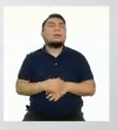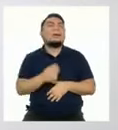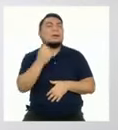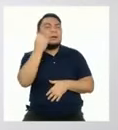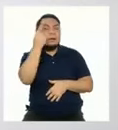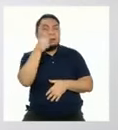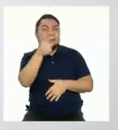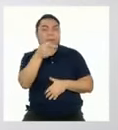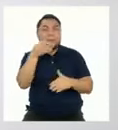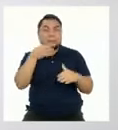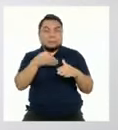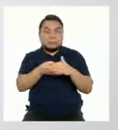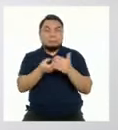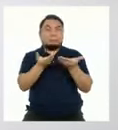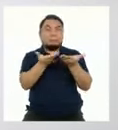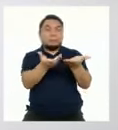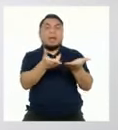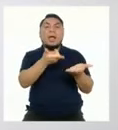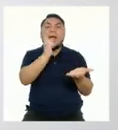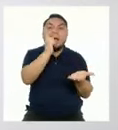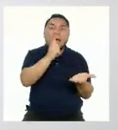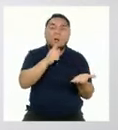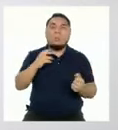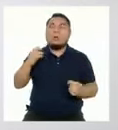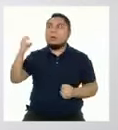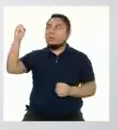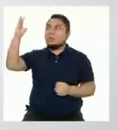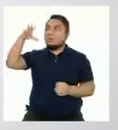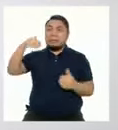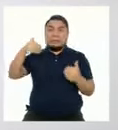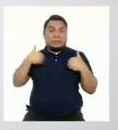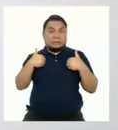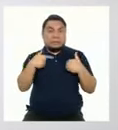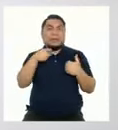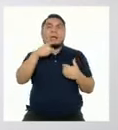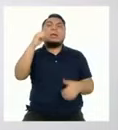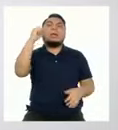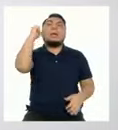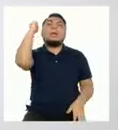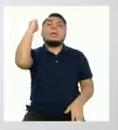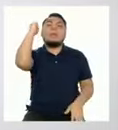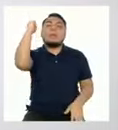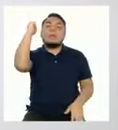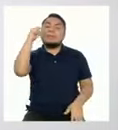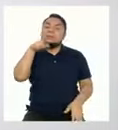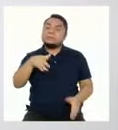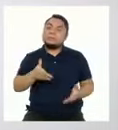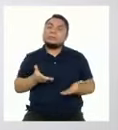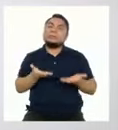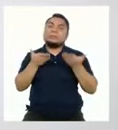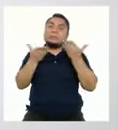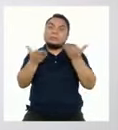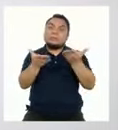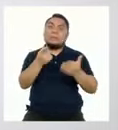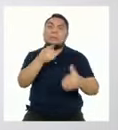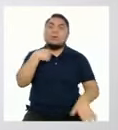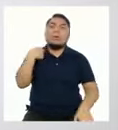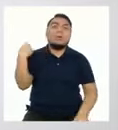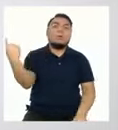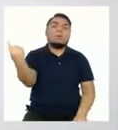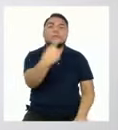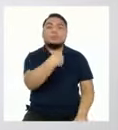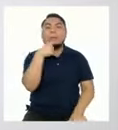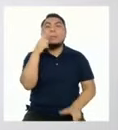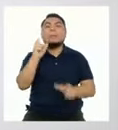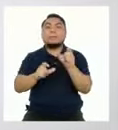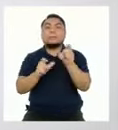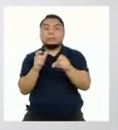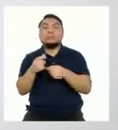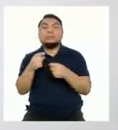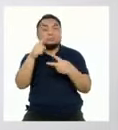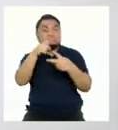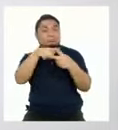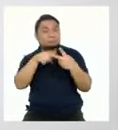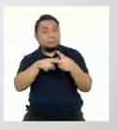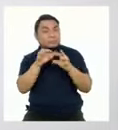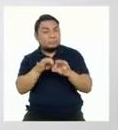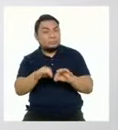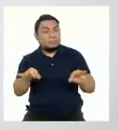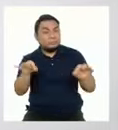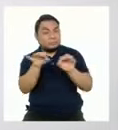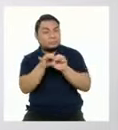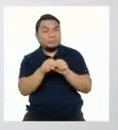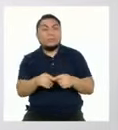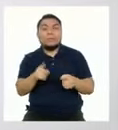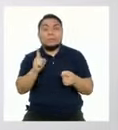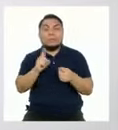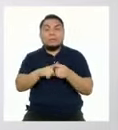tener acceso a agua potable y electricidad son derechos que deben estar garantizados para todas las personas. Pero no